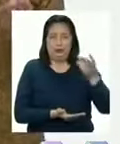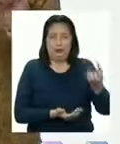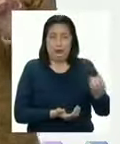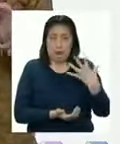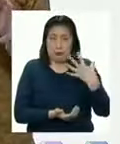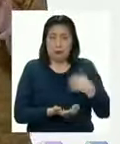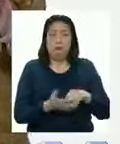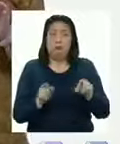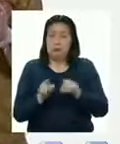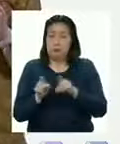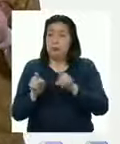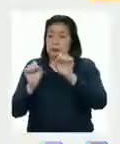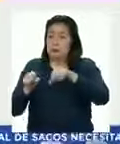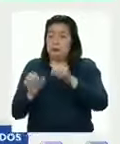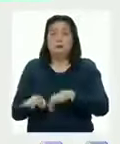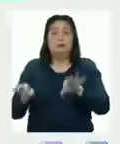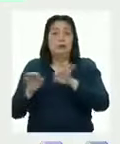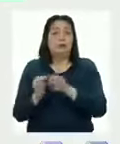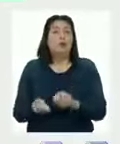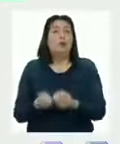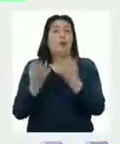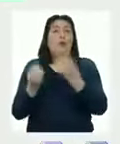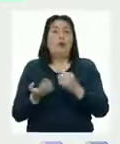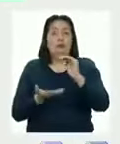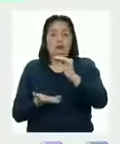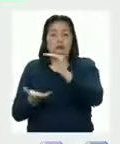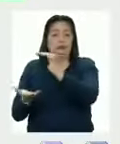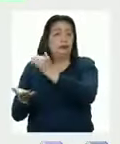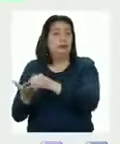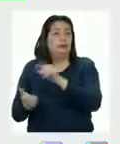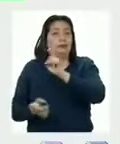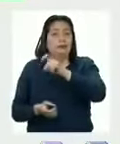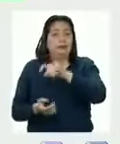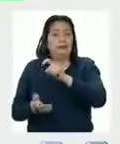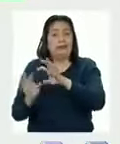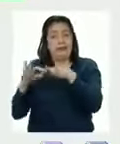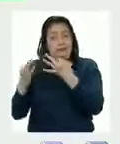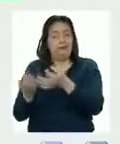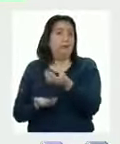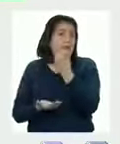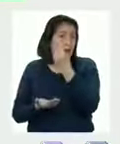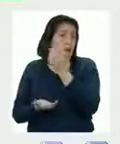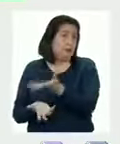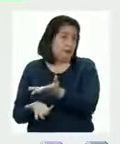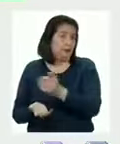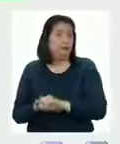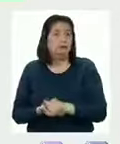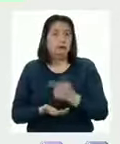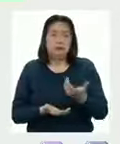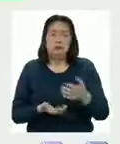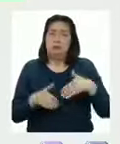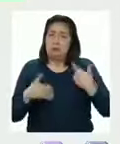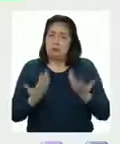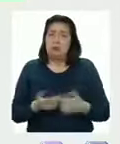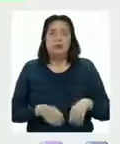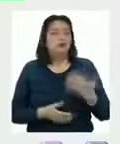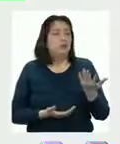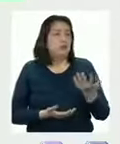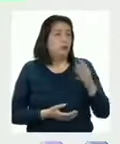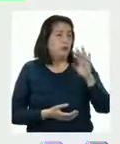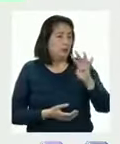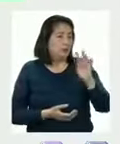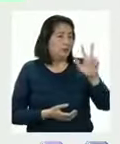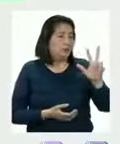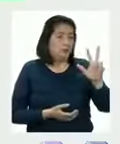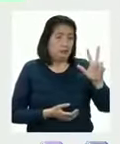Nos dice que también es importante saber cuántos sacos de maíz necesitan las familias para su consumo Dice que se podría multiplicar